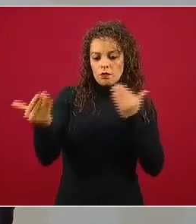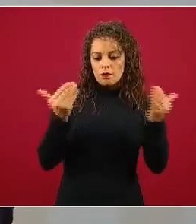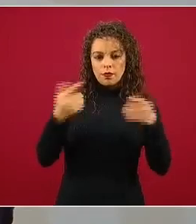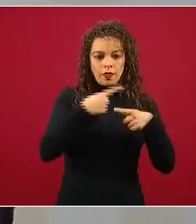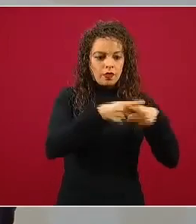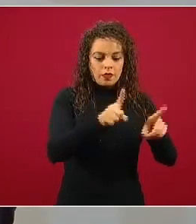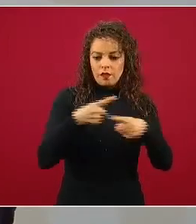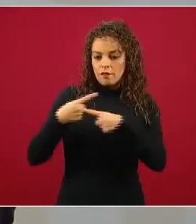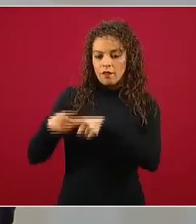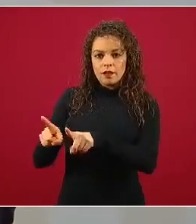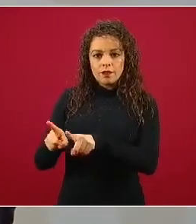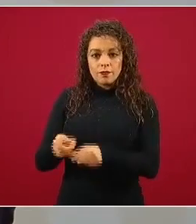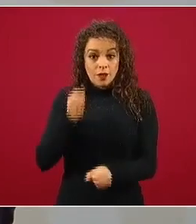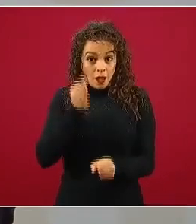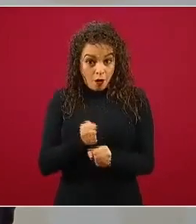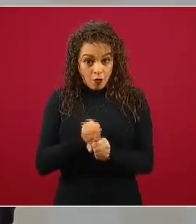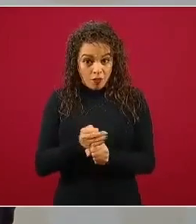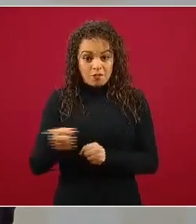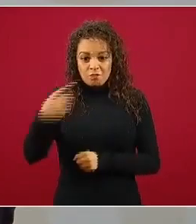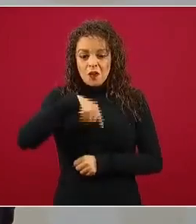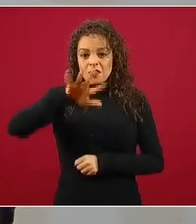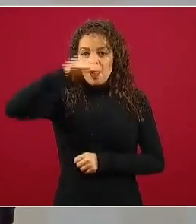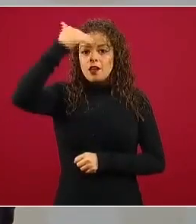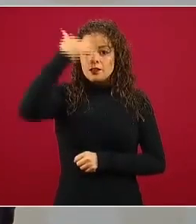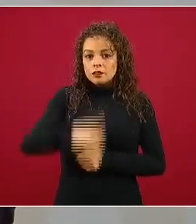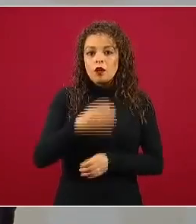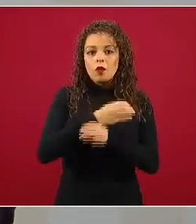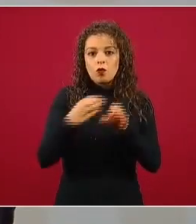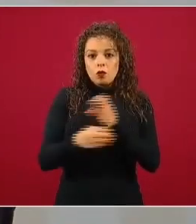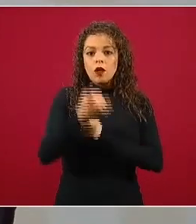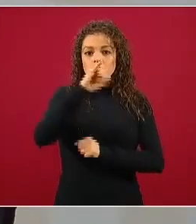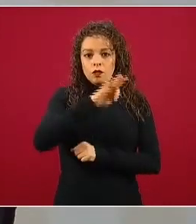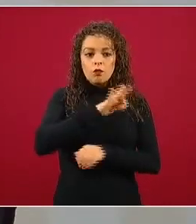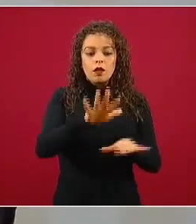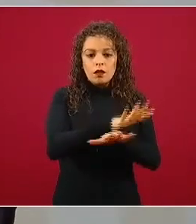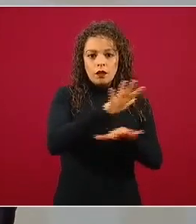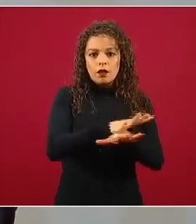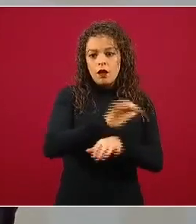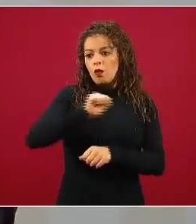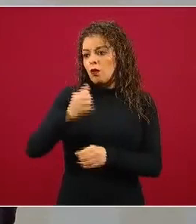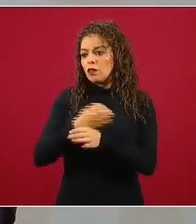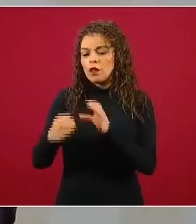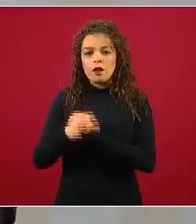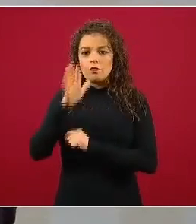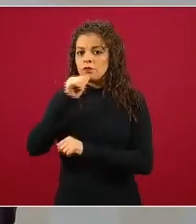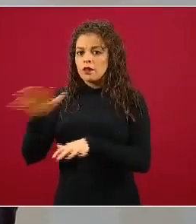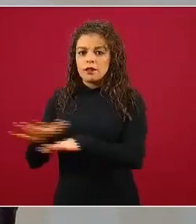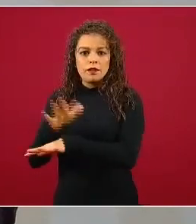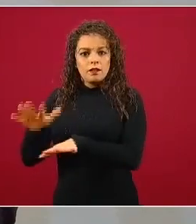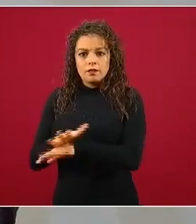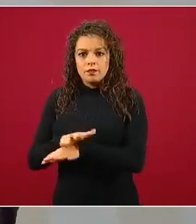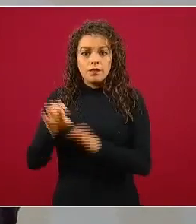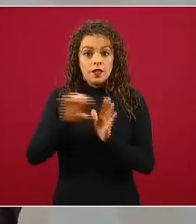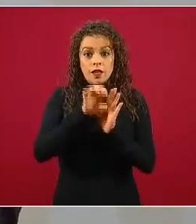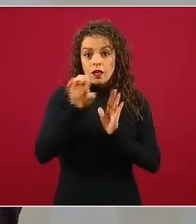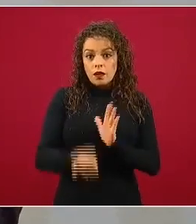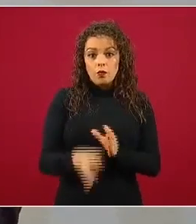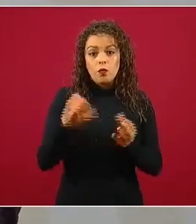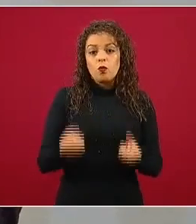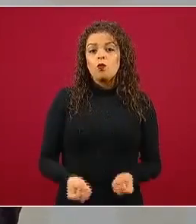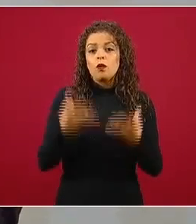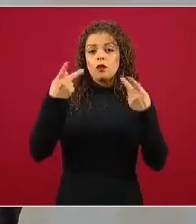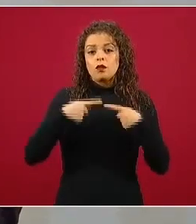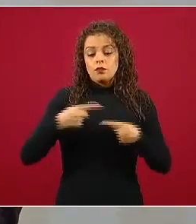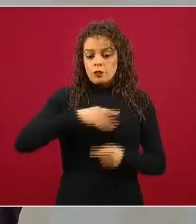hoy sabemos muy bien cuáles son las cosas que podemos cambiar y cuáles son las cosas que no podemos cambiar, como el muy doloroso fallecimiento de muchos de